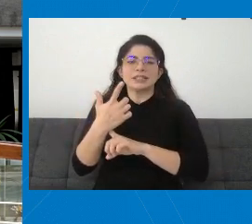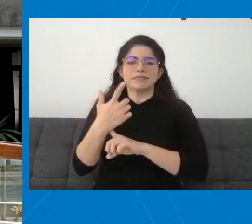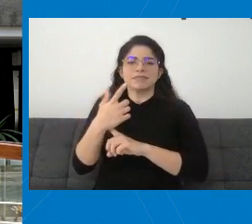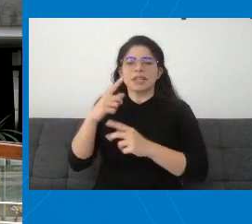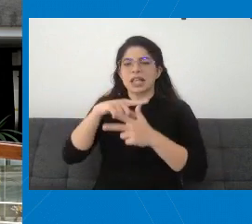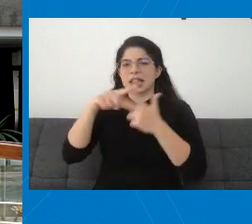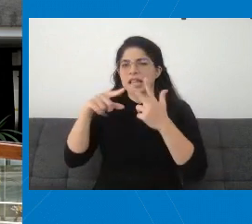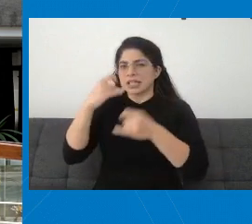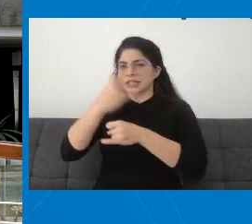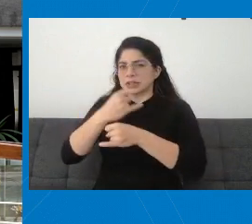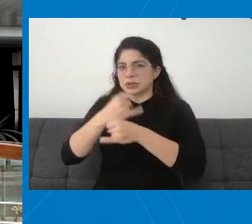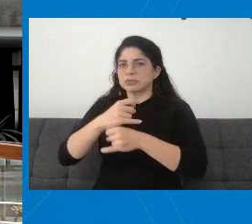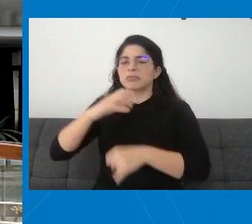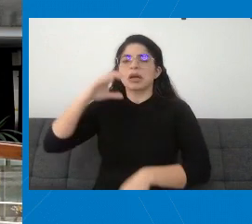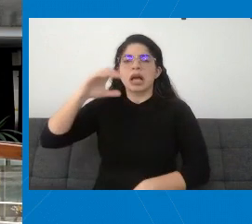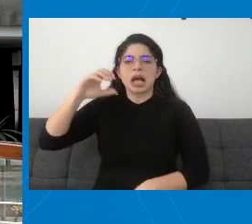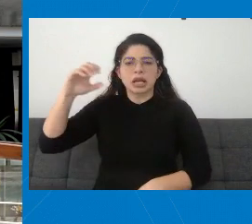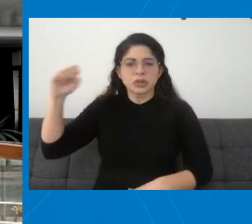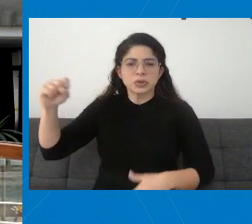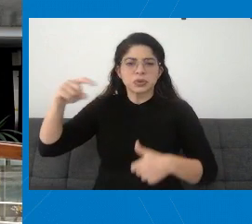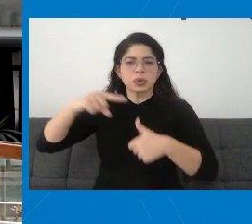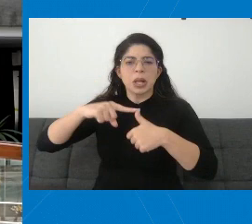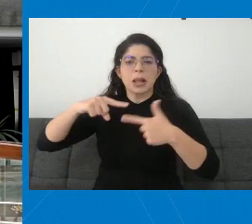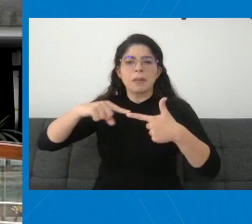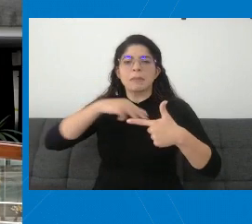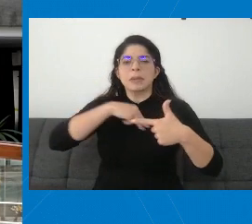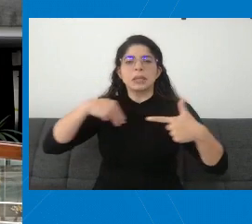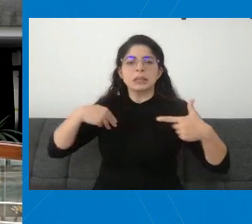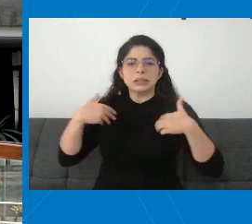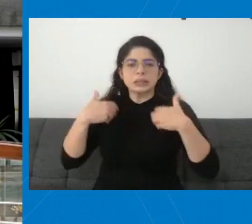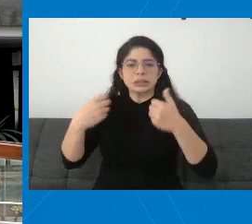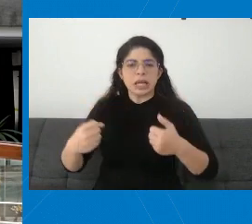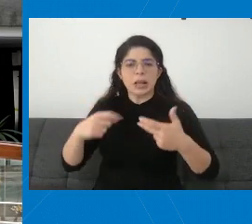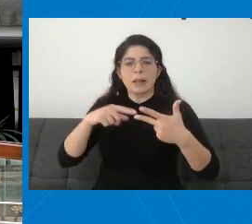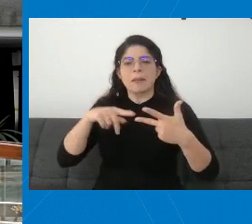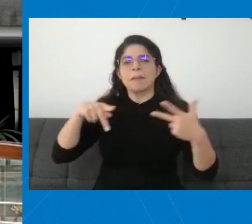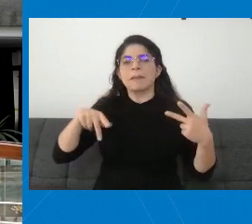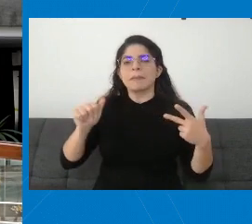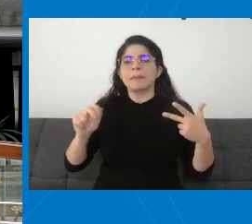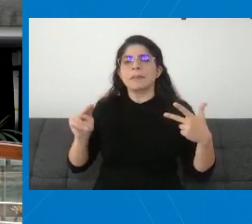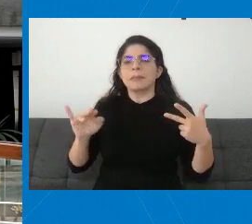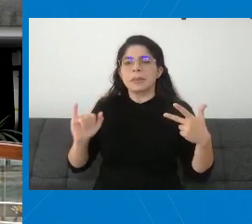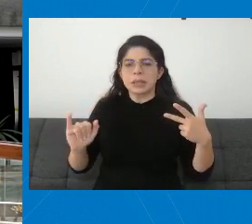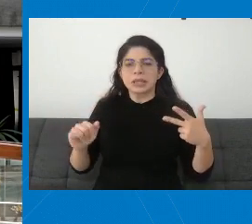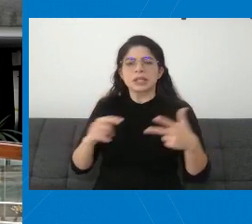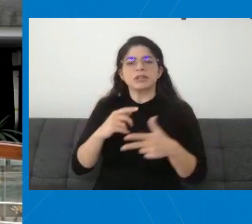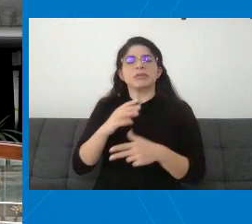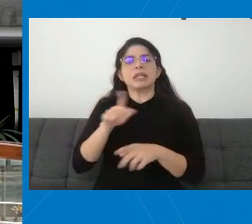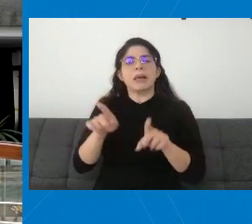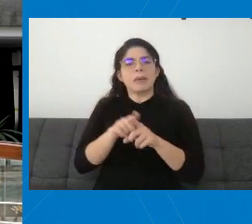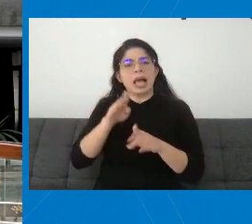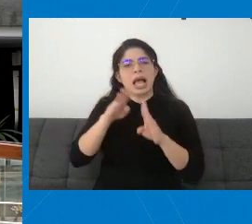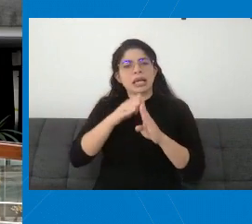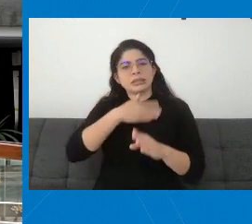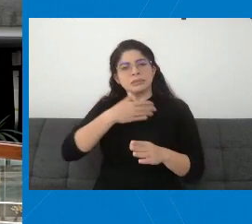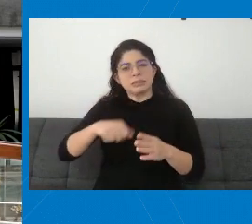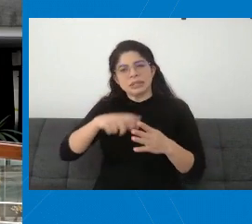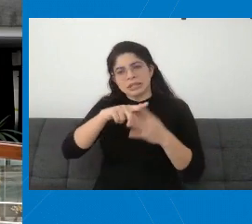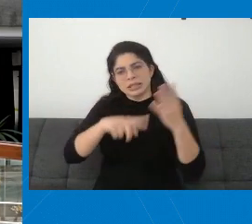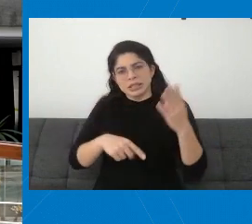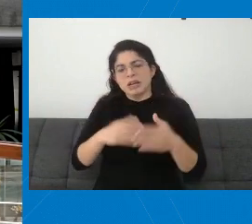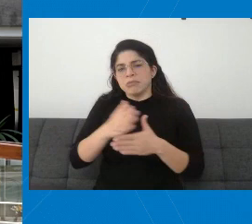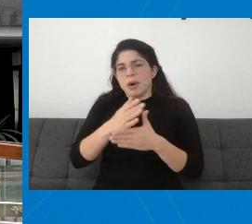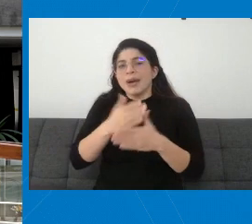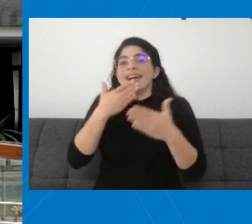instituciones, la Caja Costarricense de Seguro Social, el Ministerio de Salud, el Patronato Nacional de la Infancia y Casa Presidencial. Muchas